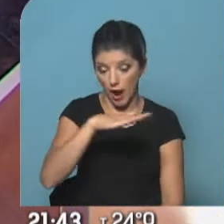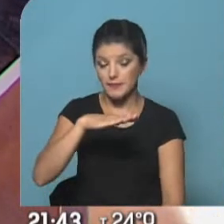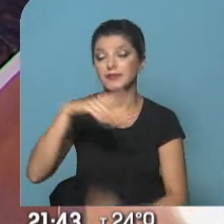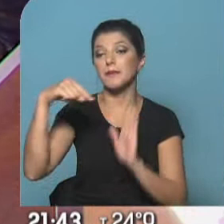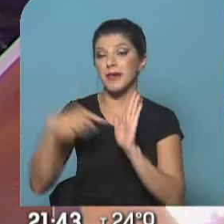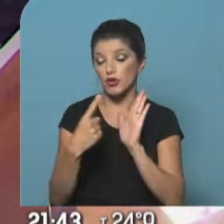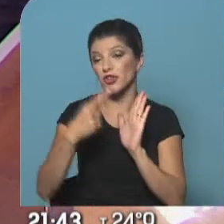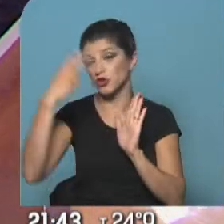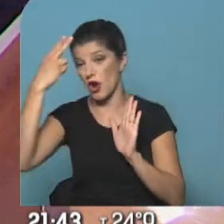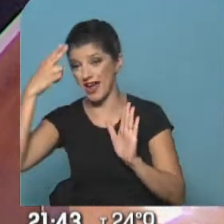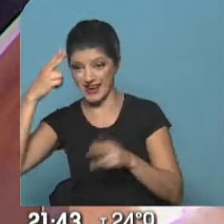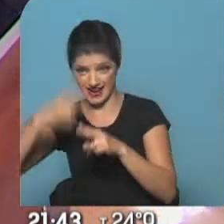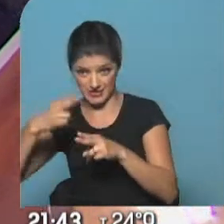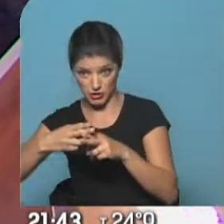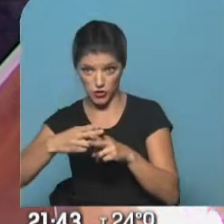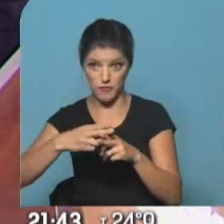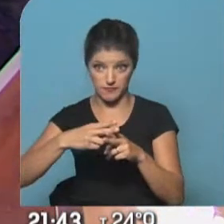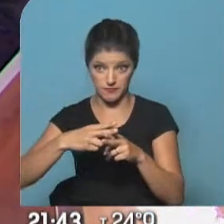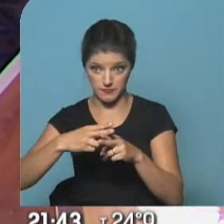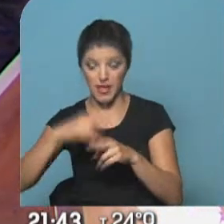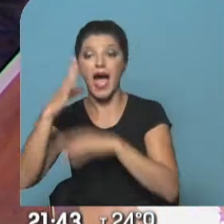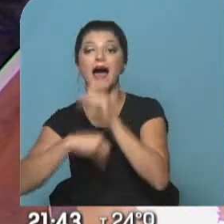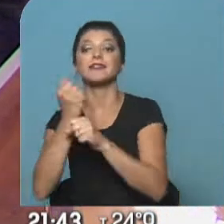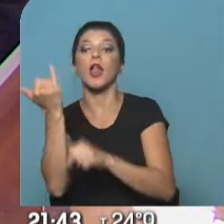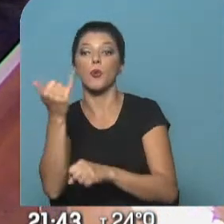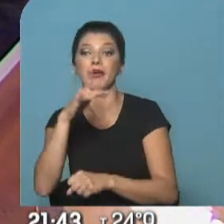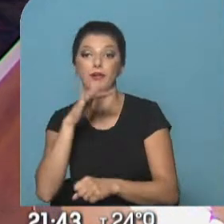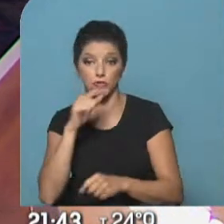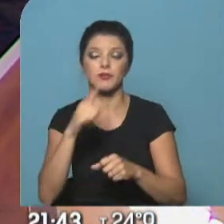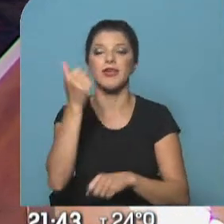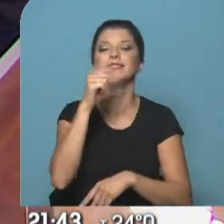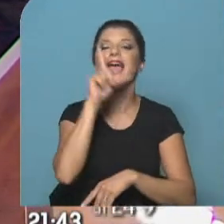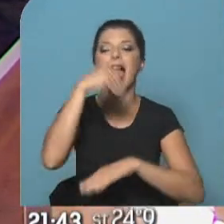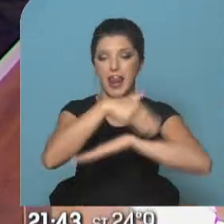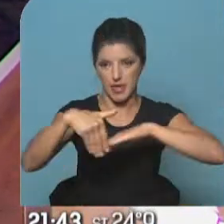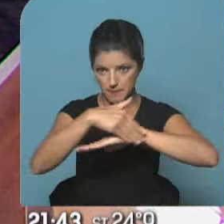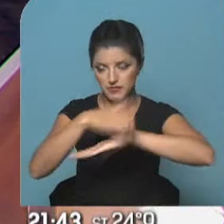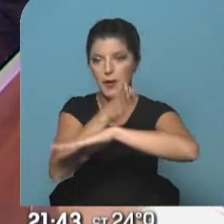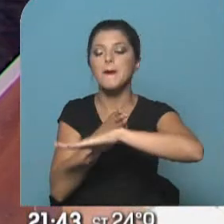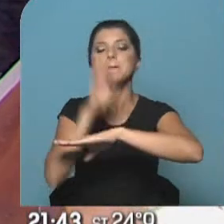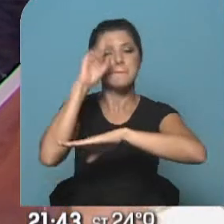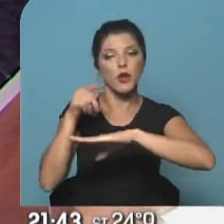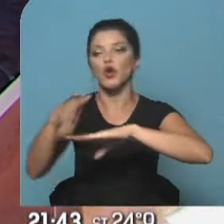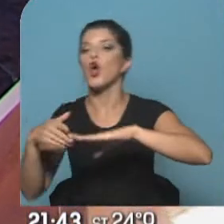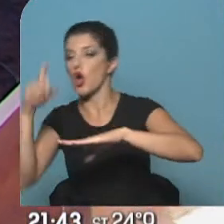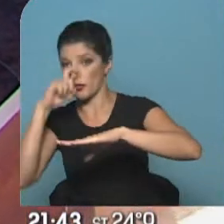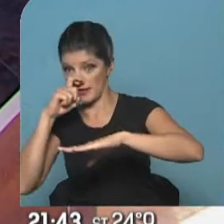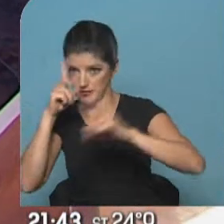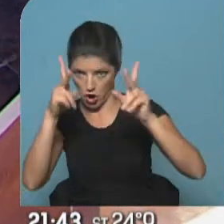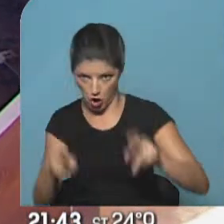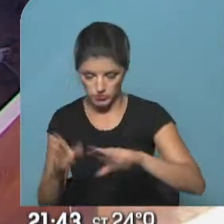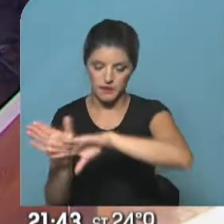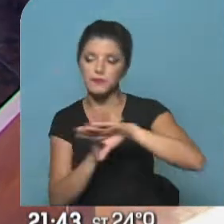del viernes hasta el jueves 14, la zona restringida en Leandro Alem entre Perón y Corrientes. También San Martín entre